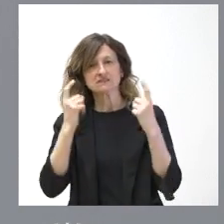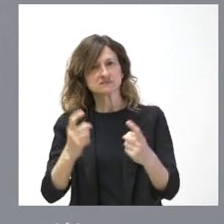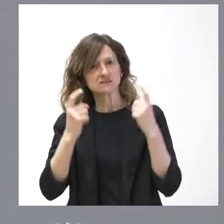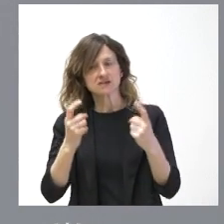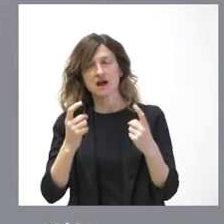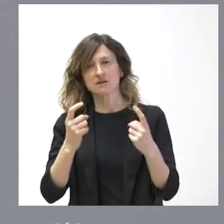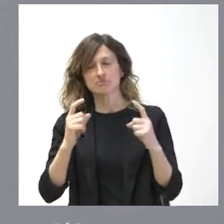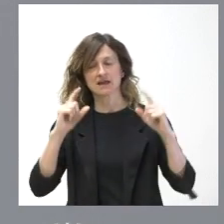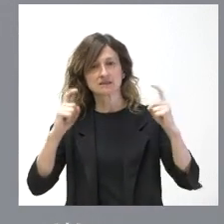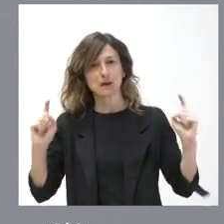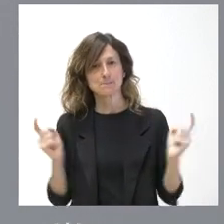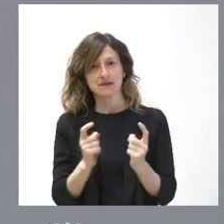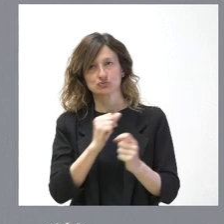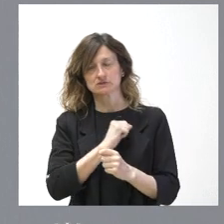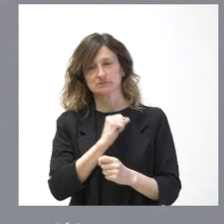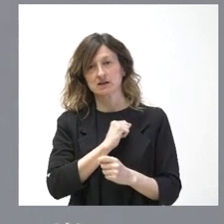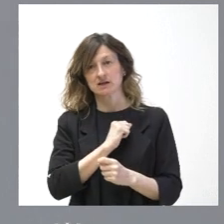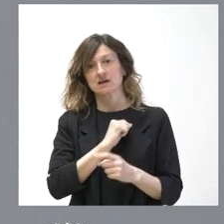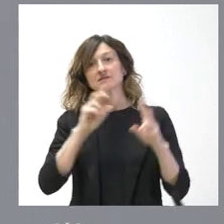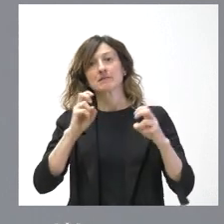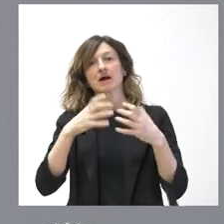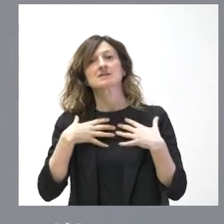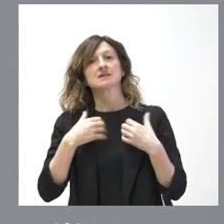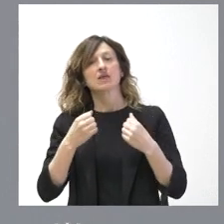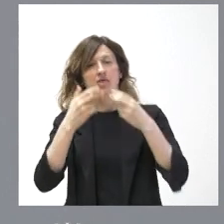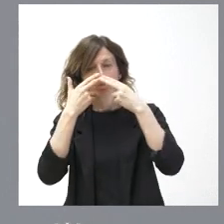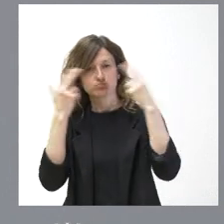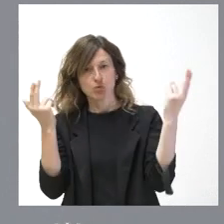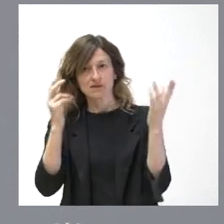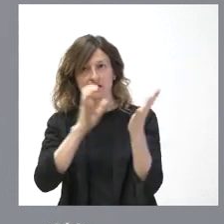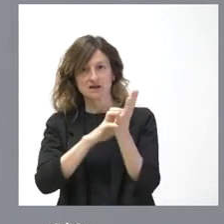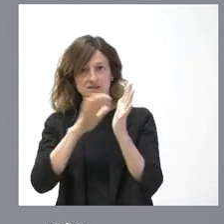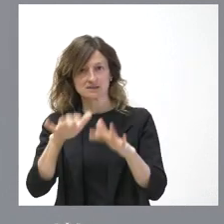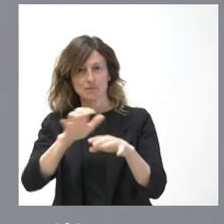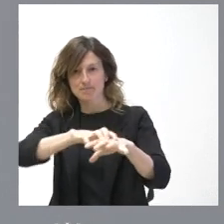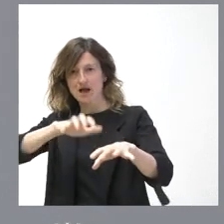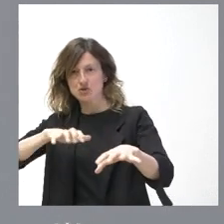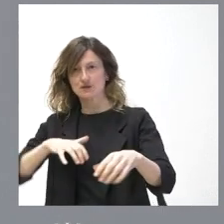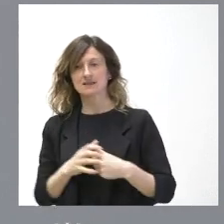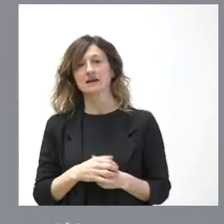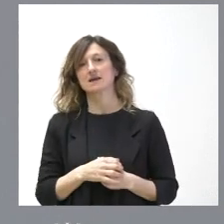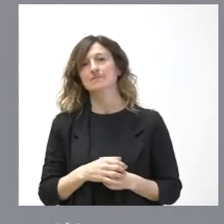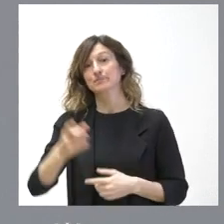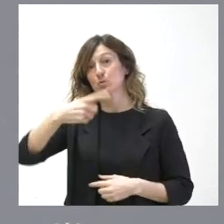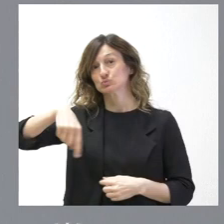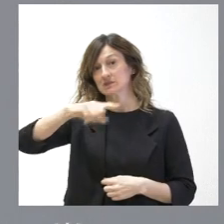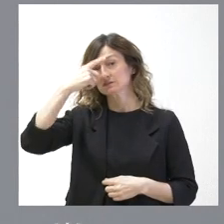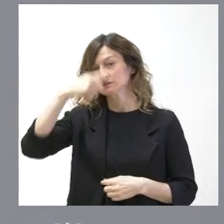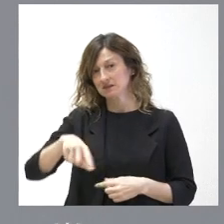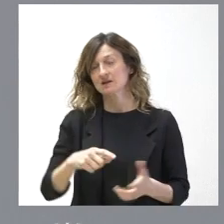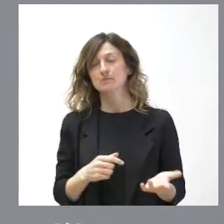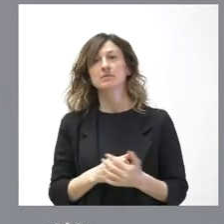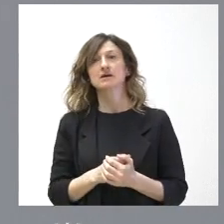especialmente aquellos que tienen que ver con la sanidad pública en Castilla y León, que es absolutamente mayoritaria. Tengan ustedes en cuenta que